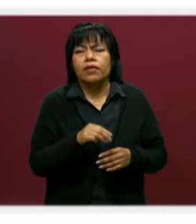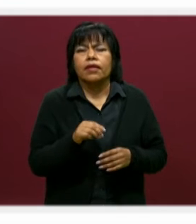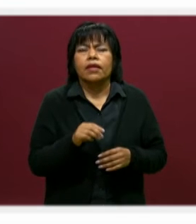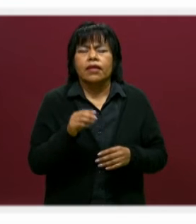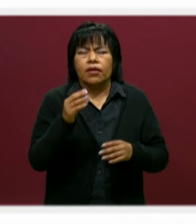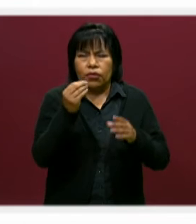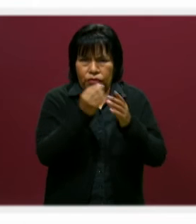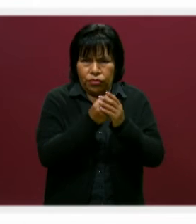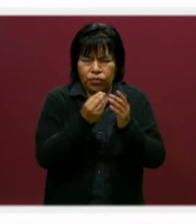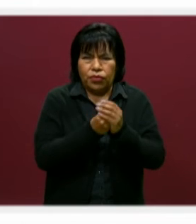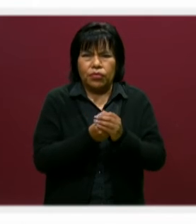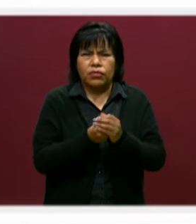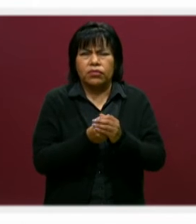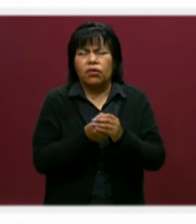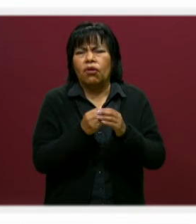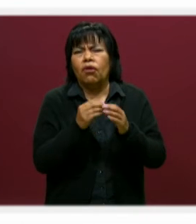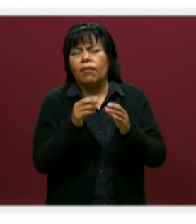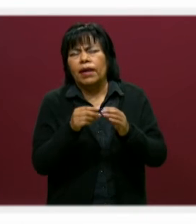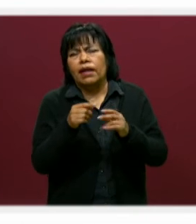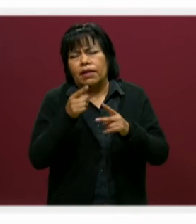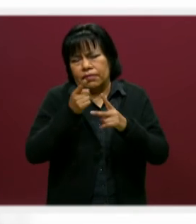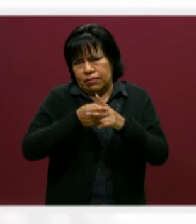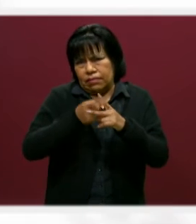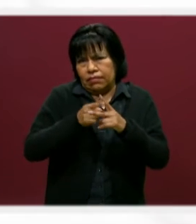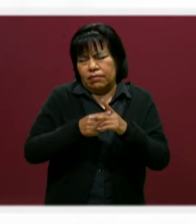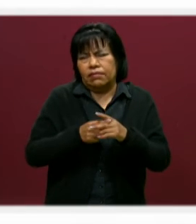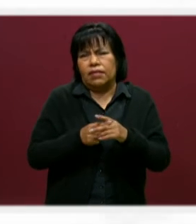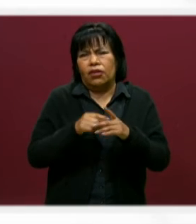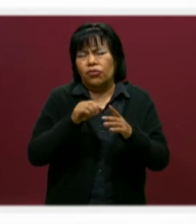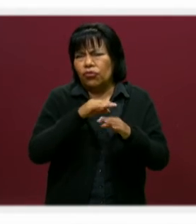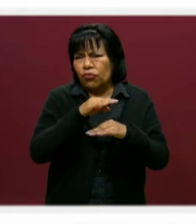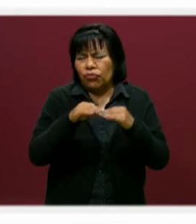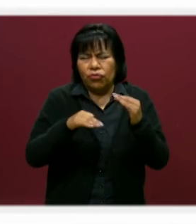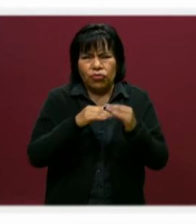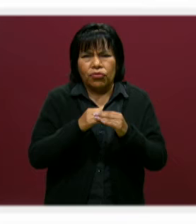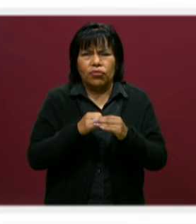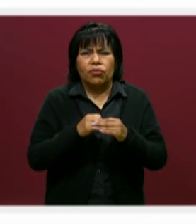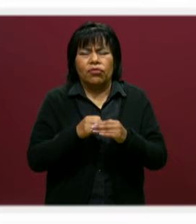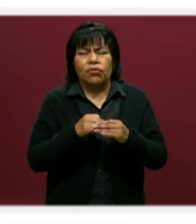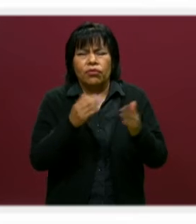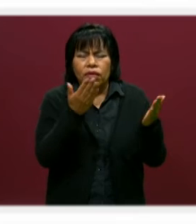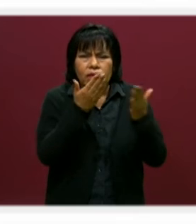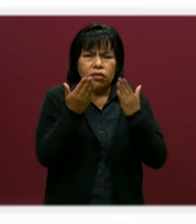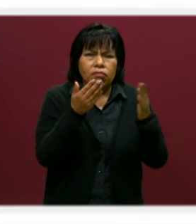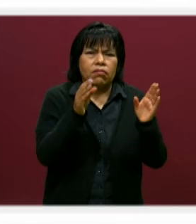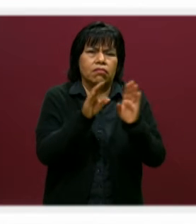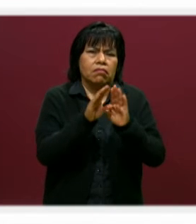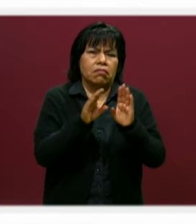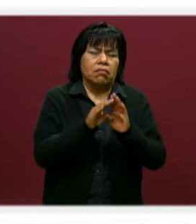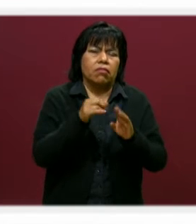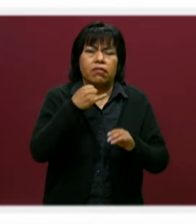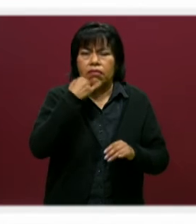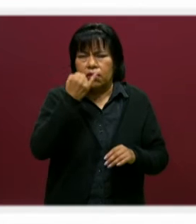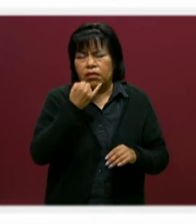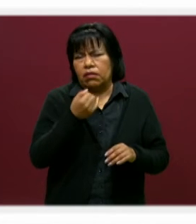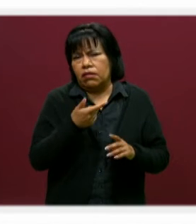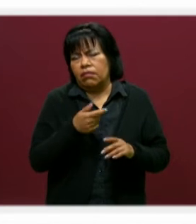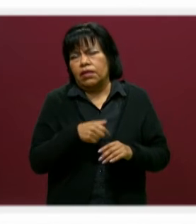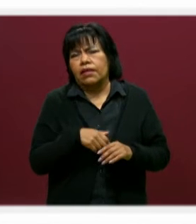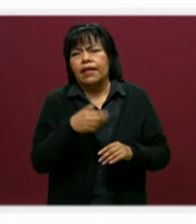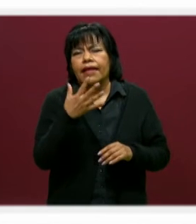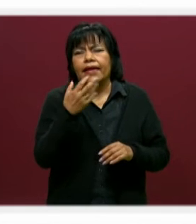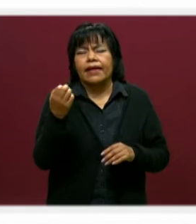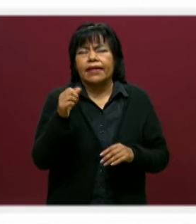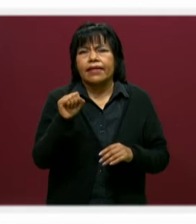curso propedéutico que incluye un curso de matemáticas, de actualización matemáticas, en hábitos de estudio, un poco de idioma, cuesta